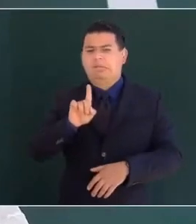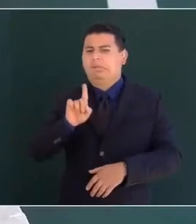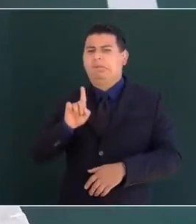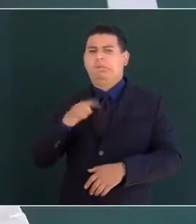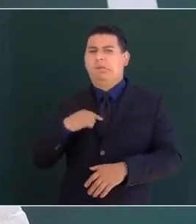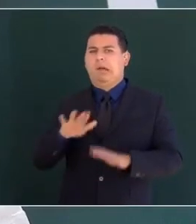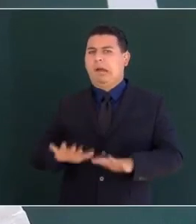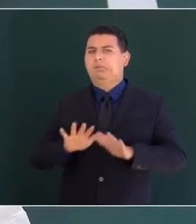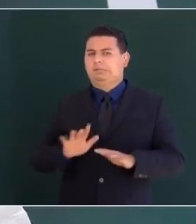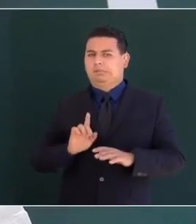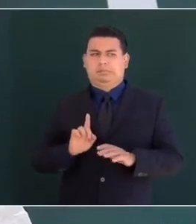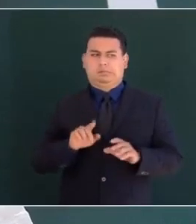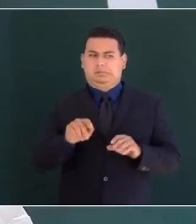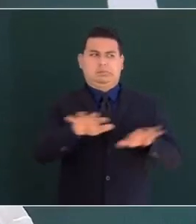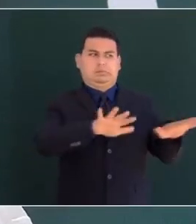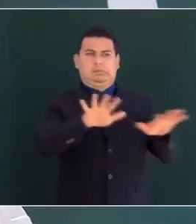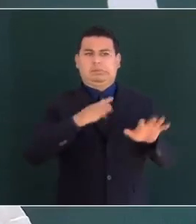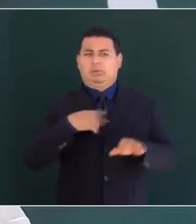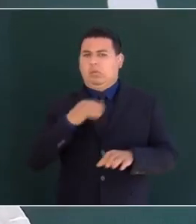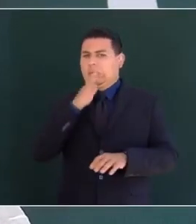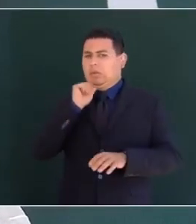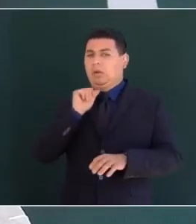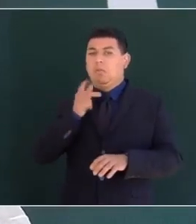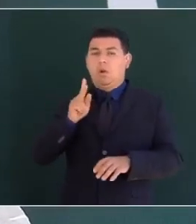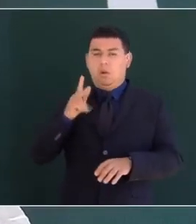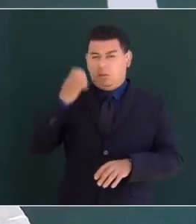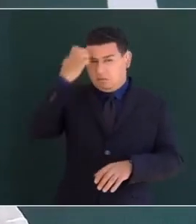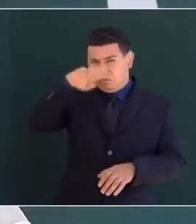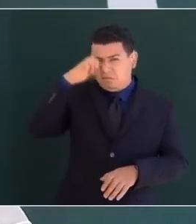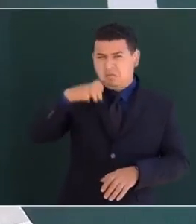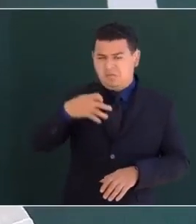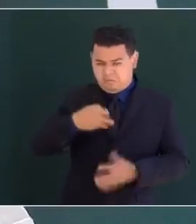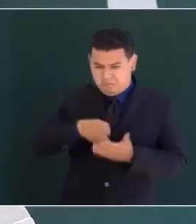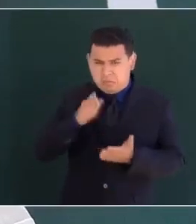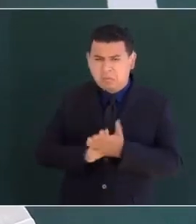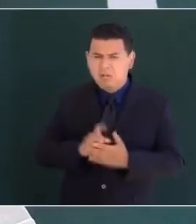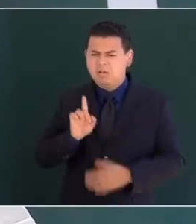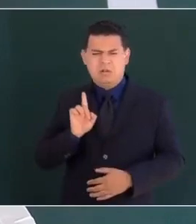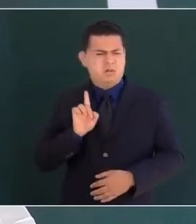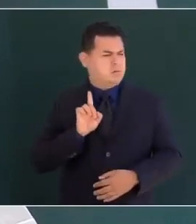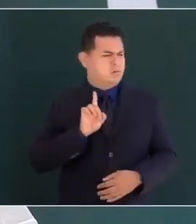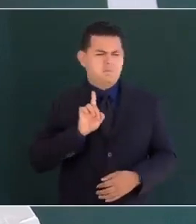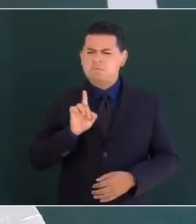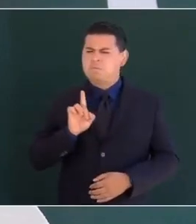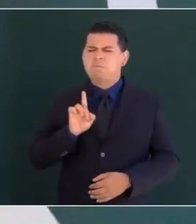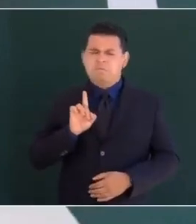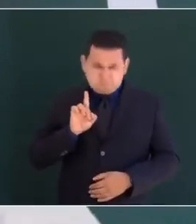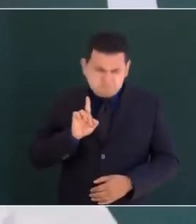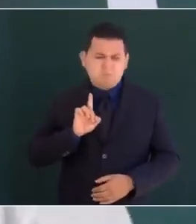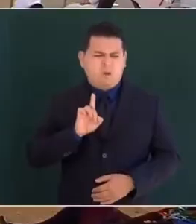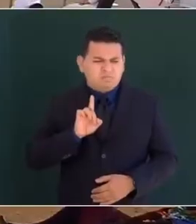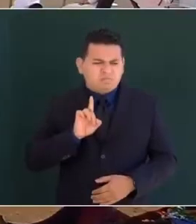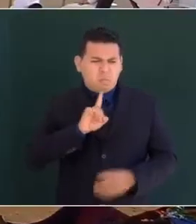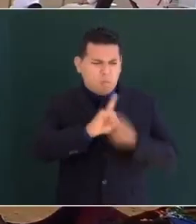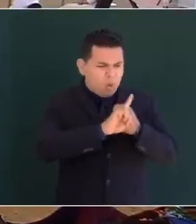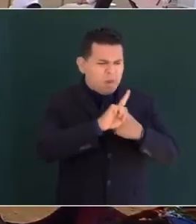la experiencia pide, es una posición la vanidad